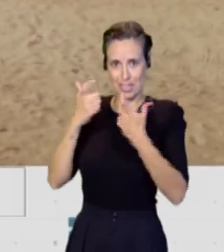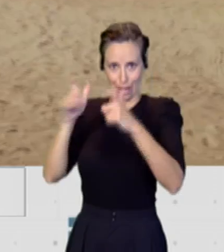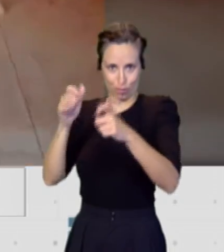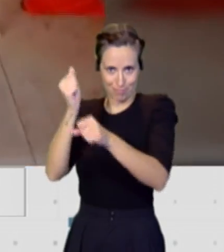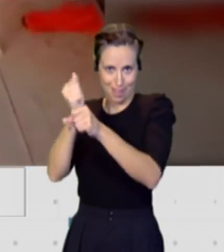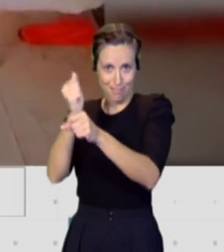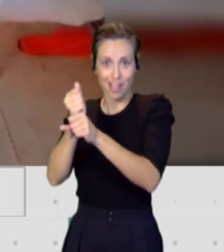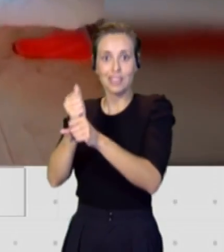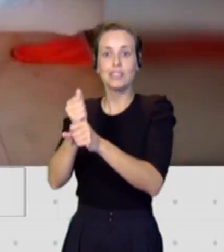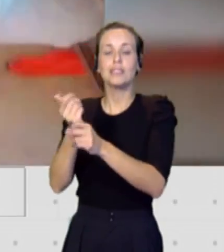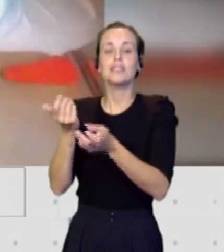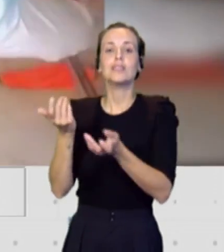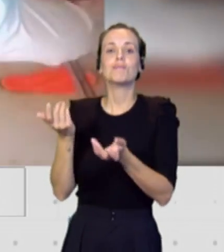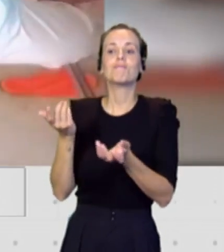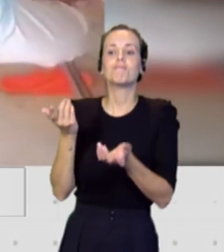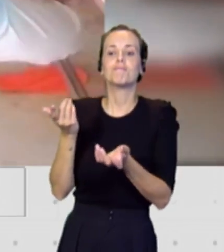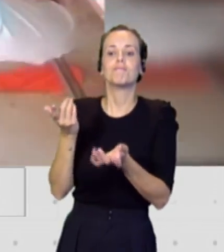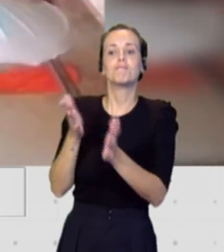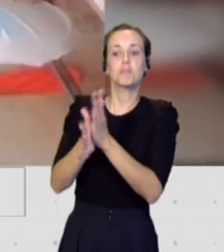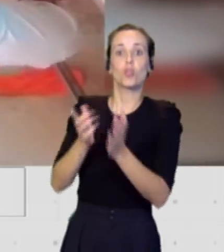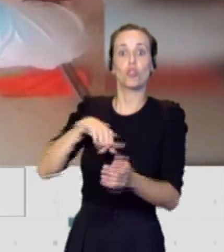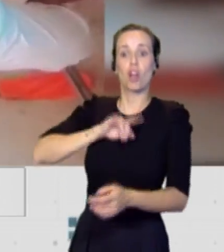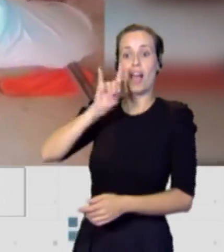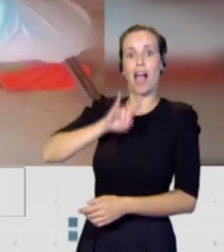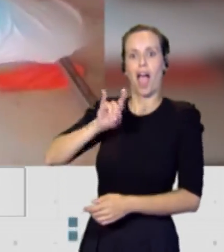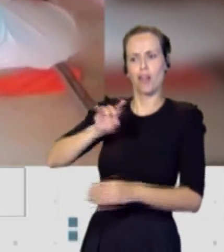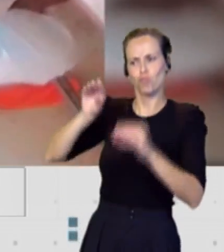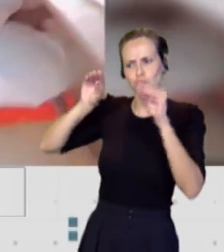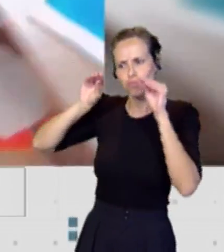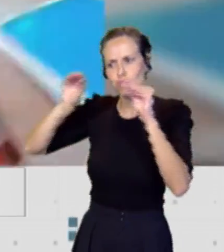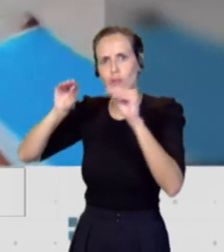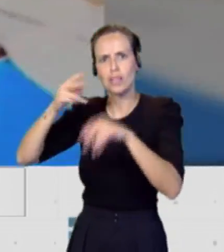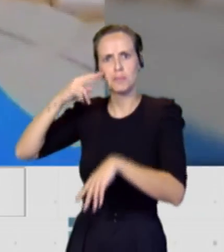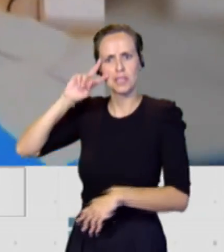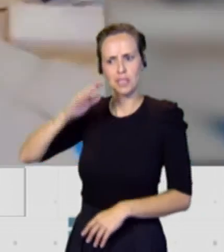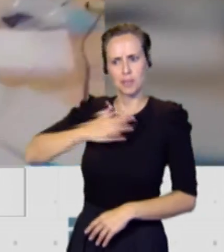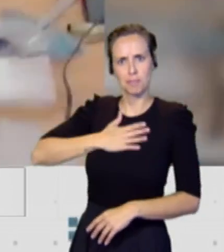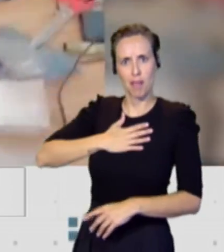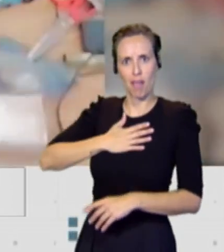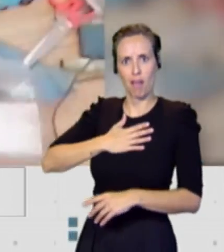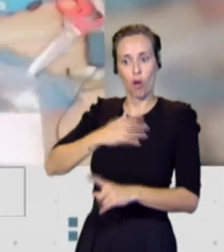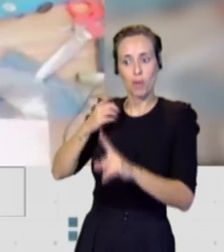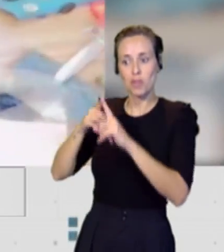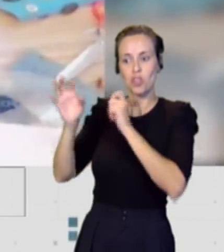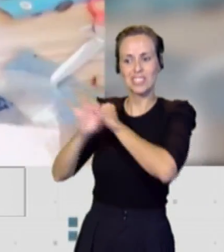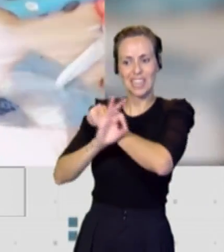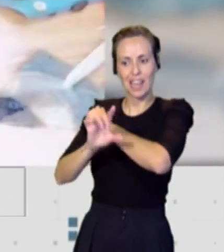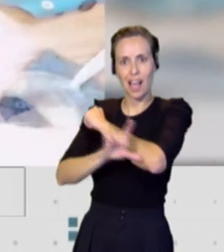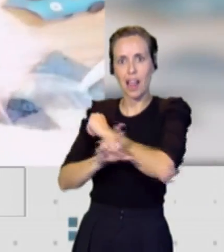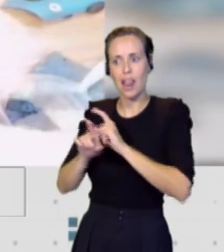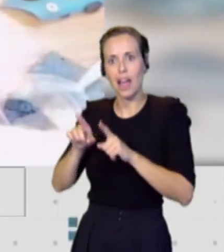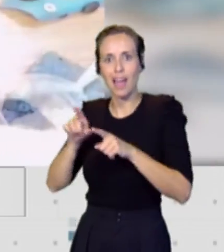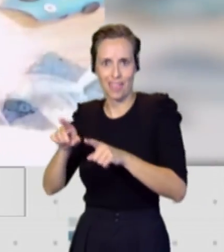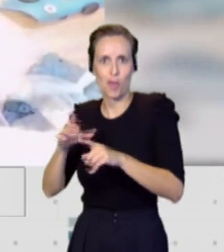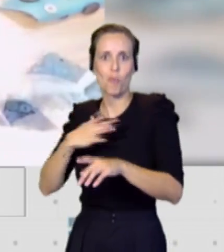¿podemos aportar nuestra experiencia y nuestra enseñanza allí en Senegal para que puedan desarrollar cada vez más los